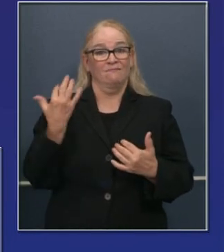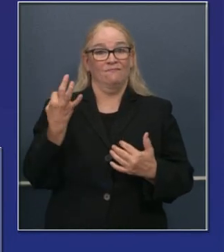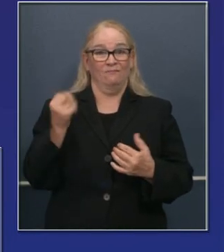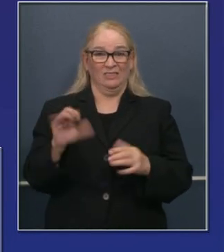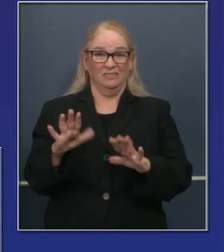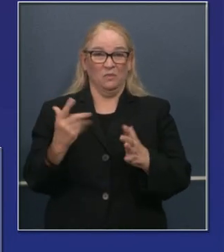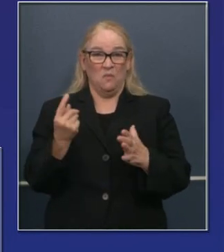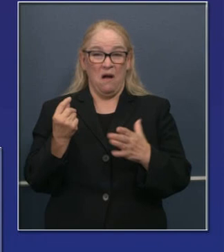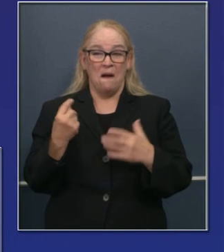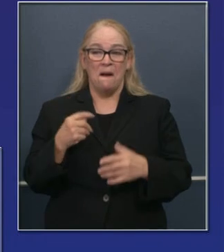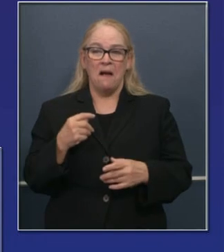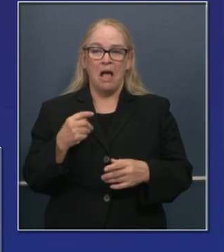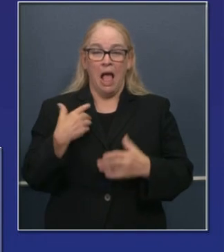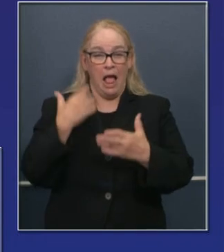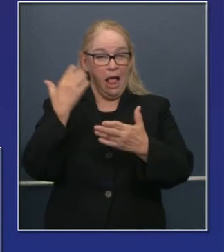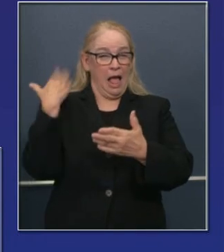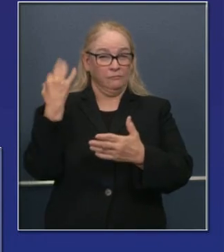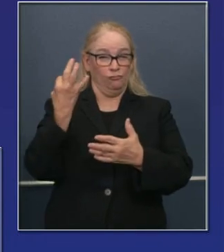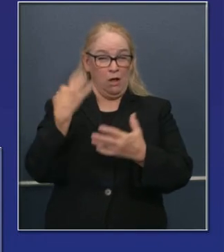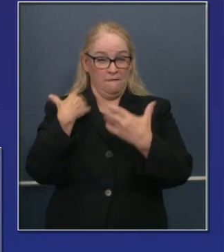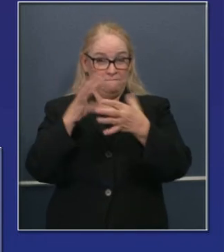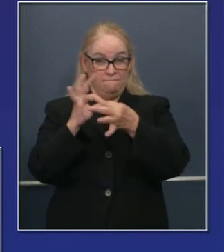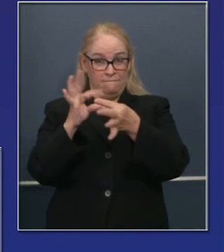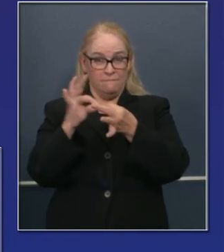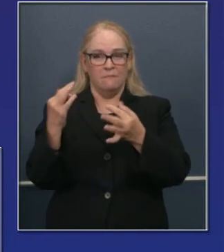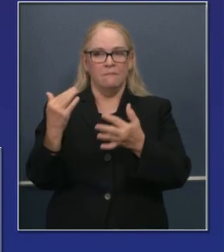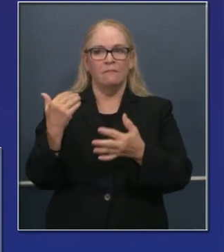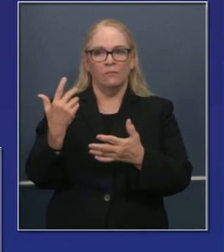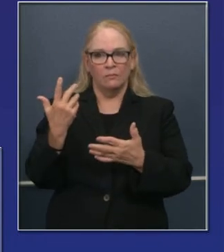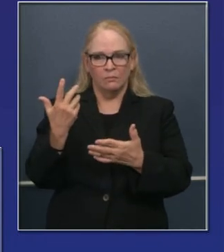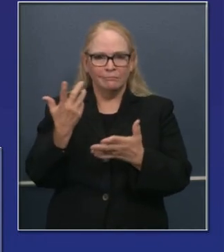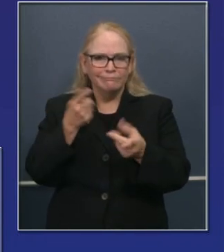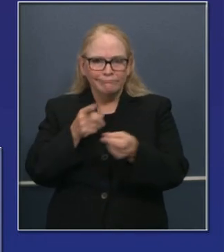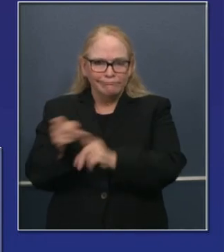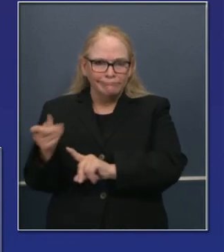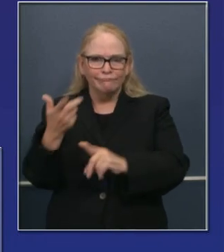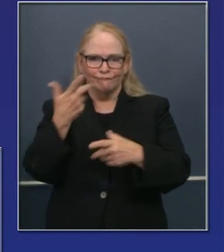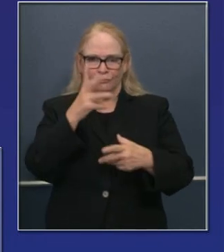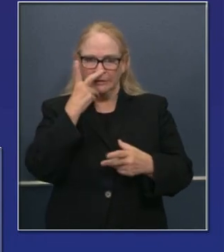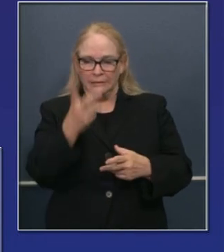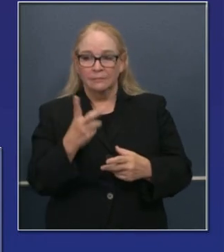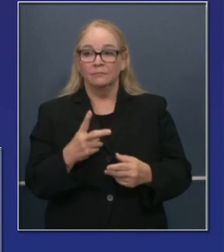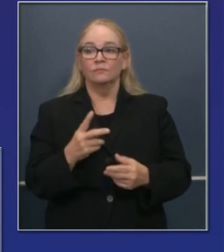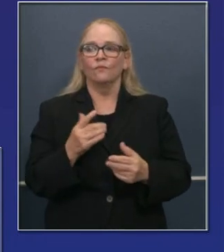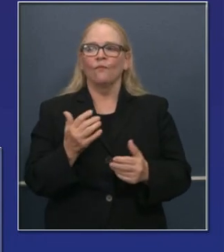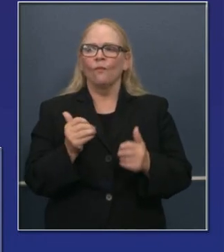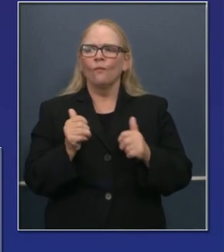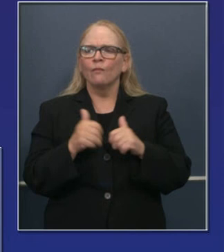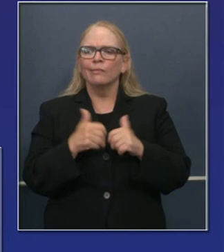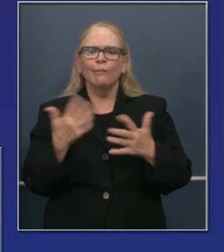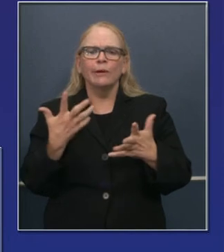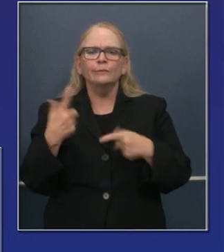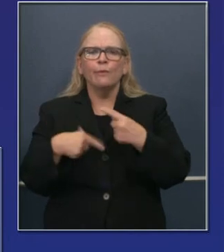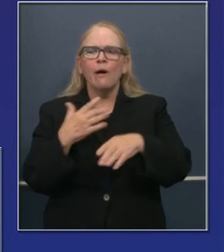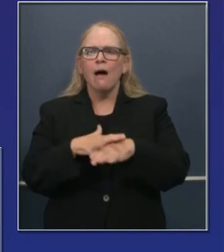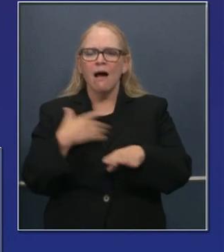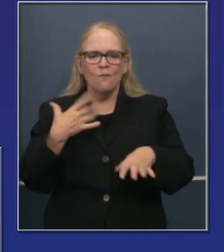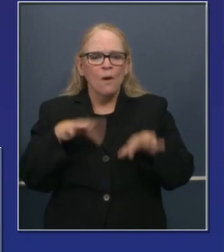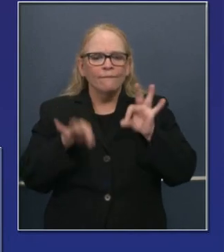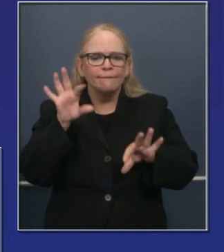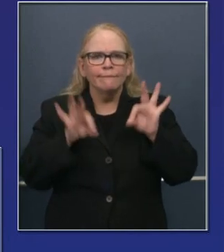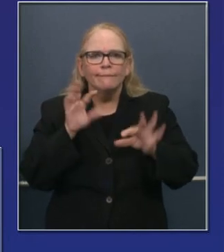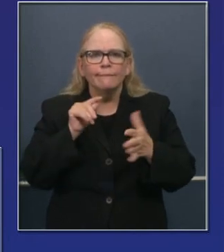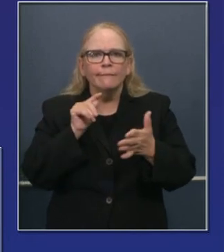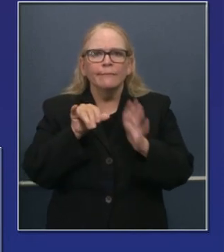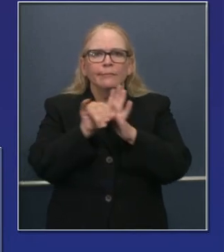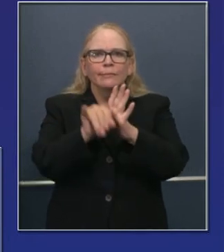el fin de semana. El viernes me dirigí a ustedes hablando acerca de los distintos aspectos de lo que ya habíamos